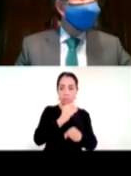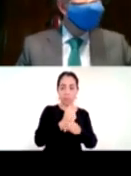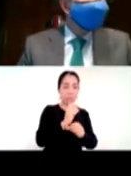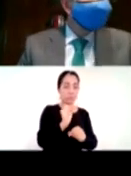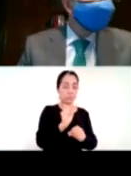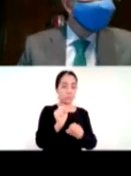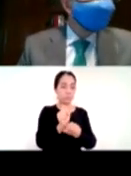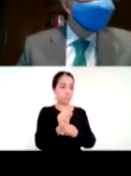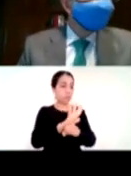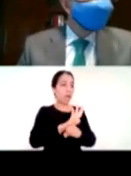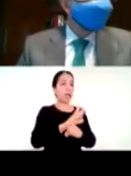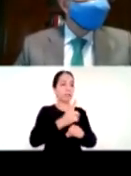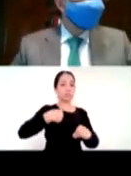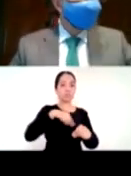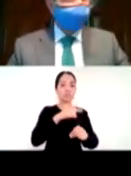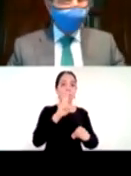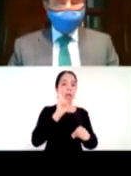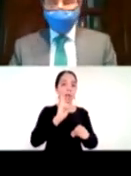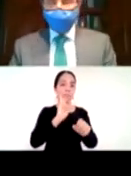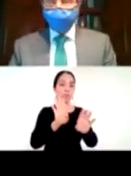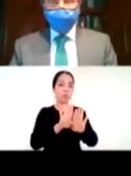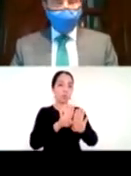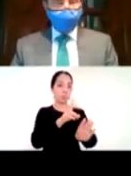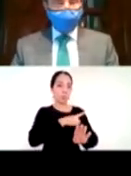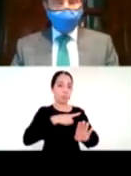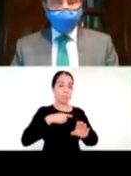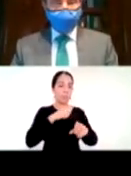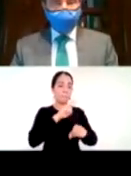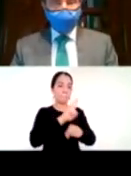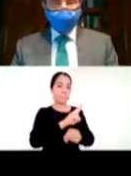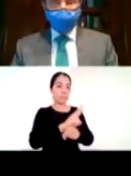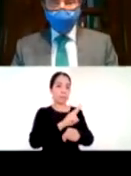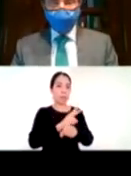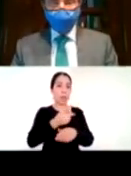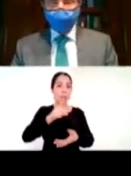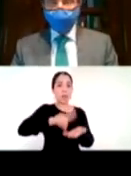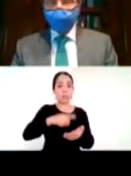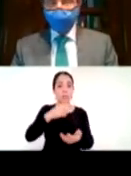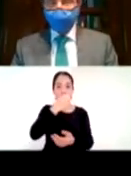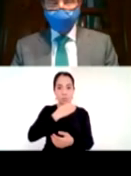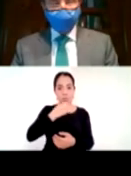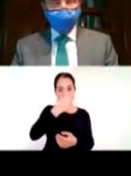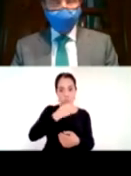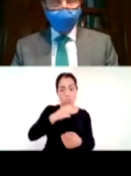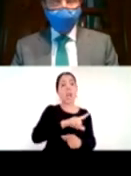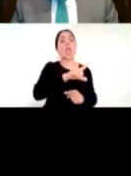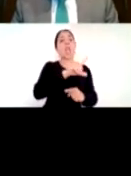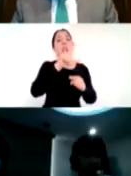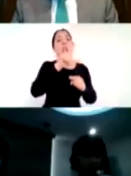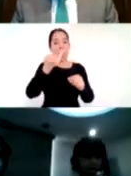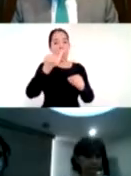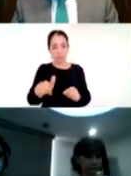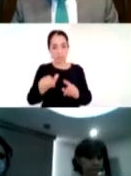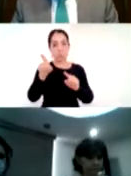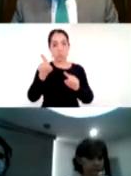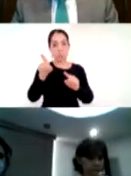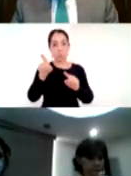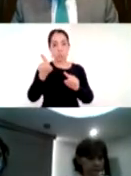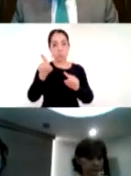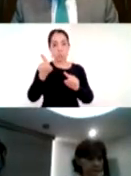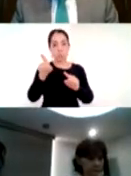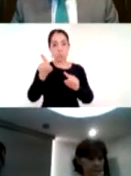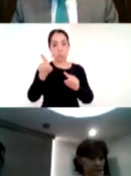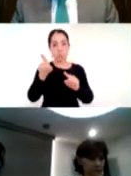lo que empezamos a hacer fue a trabajar en esto que después instaura el propio Secretario Moctezuma en todo el país